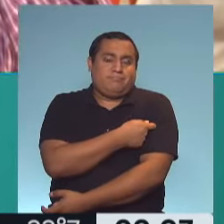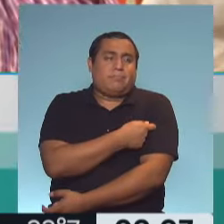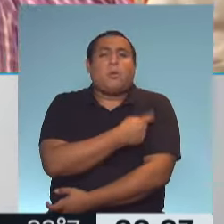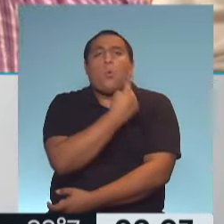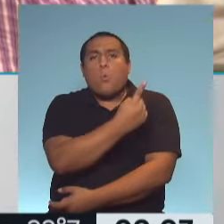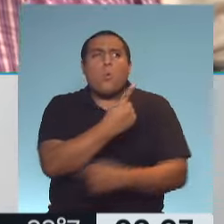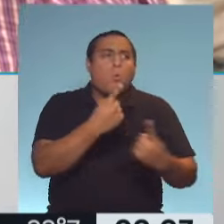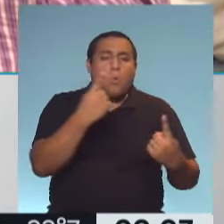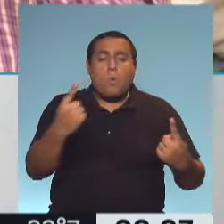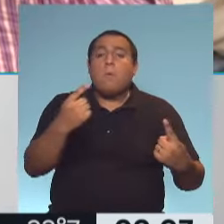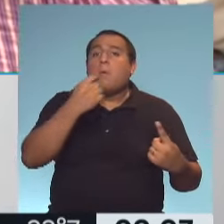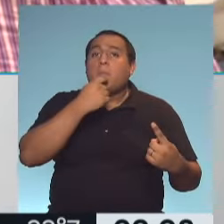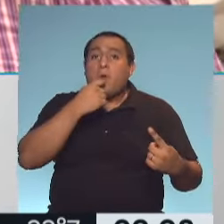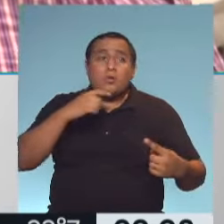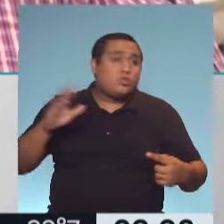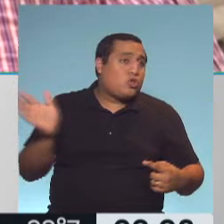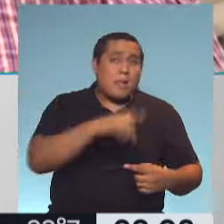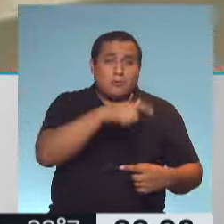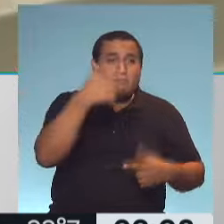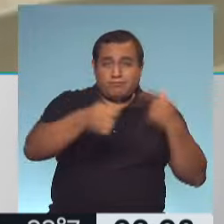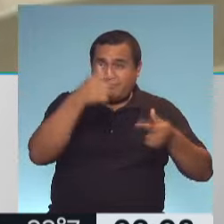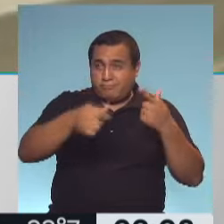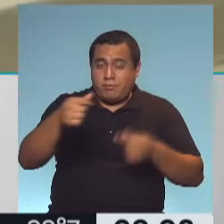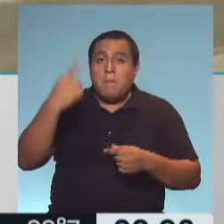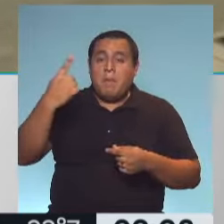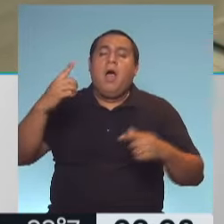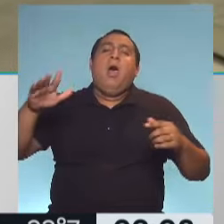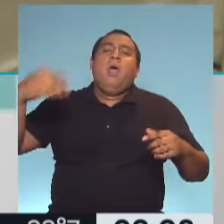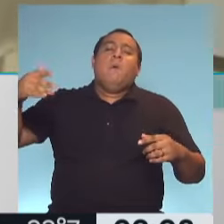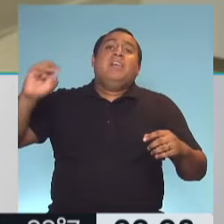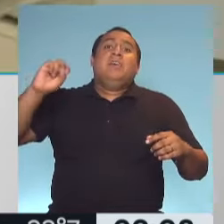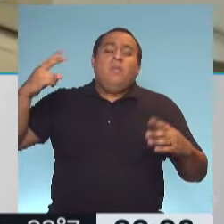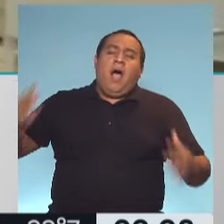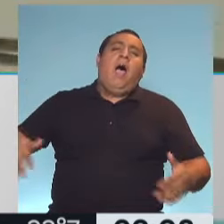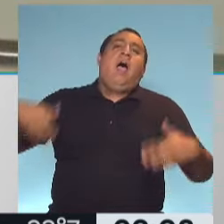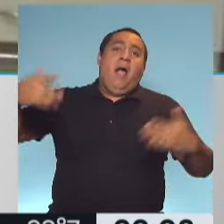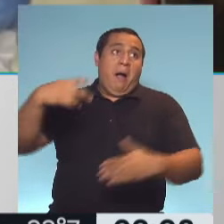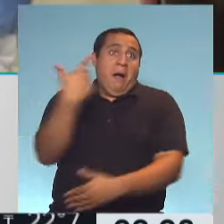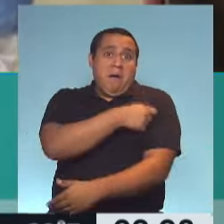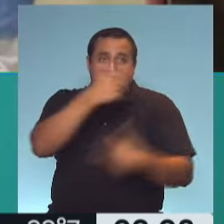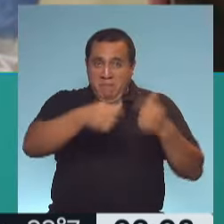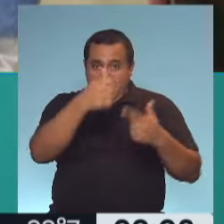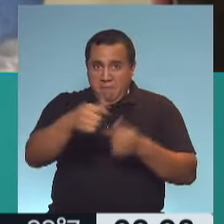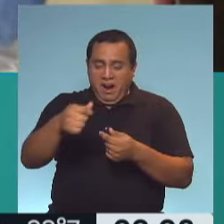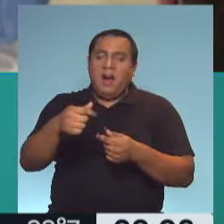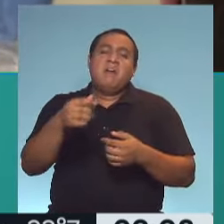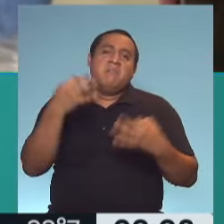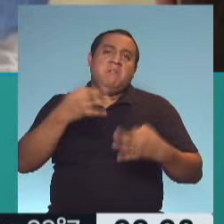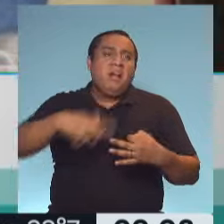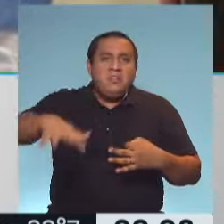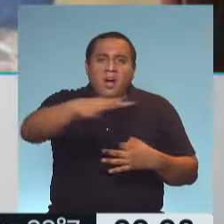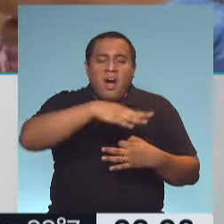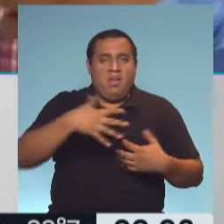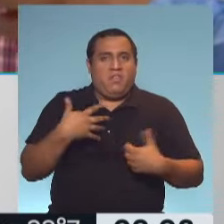persista un tiempo suficiente como para protegernos un poco más de lo que tenemos. Pero desde el punto de vista poblacional es una estrategia muy valiosa.